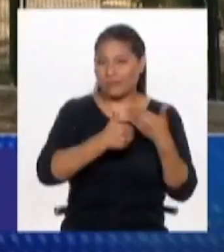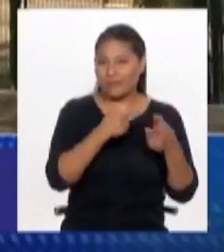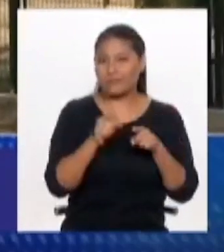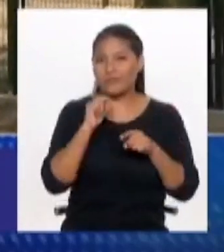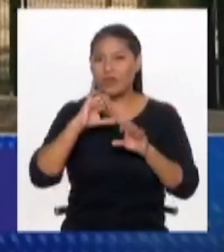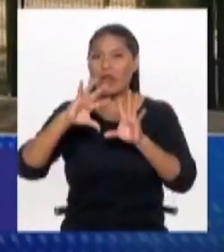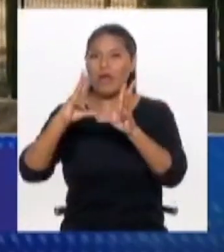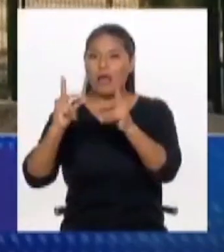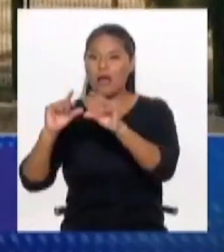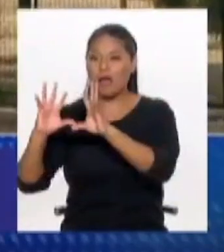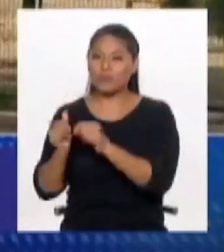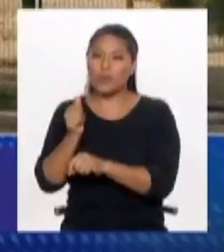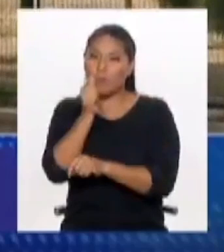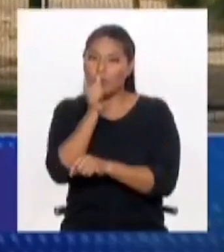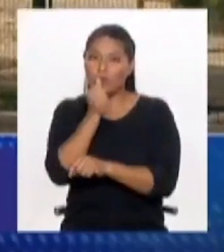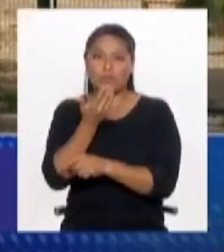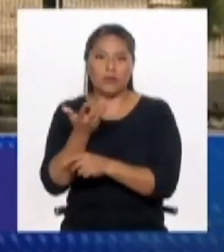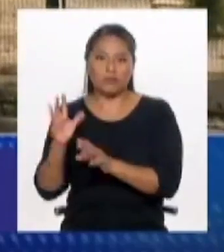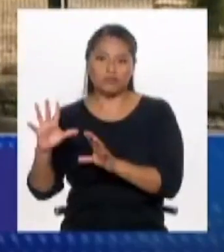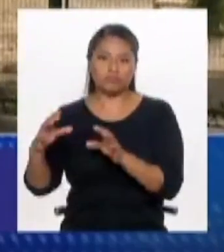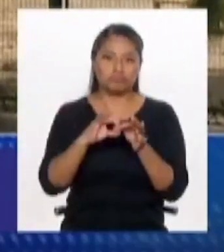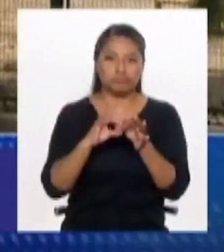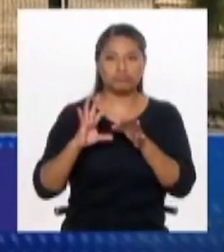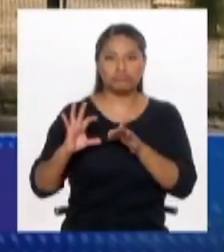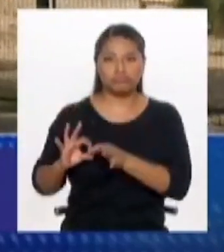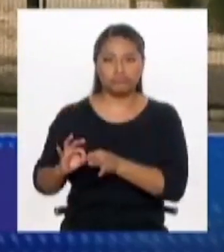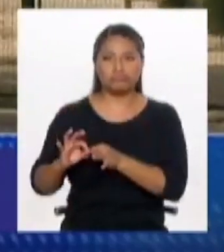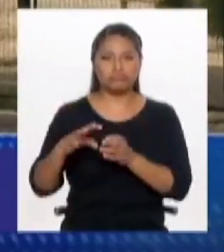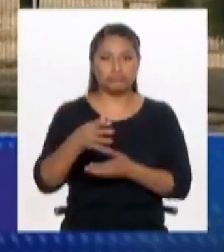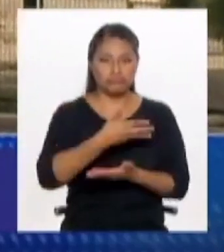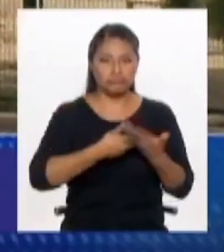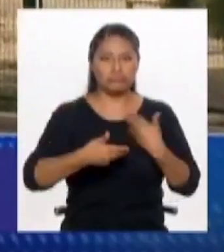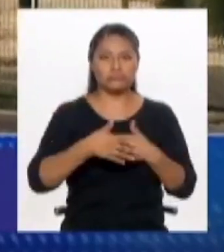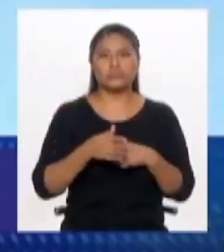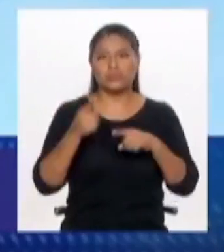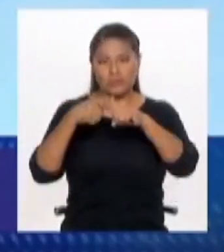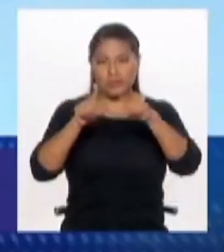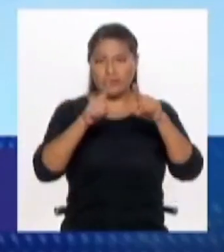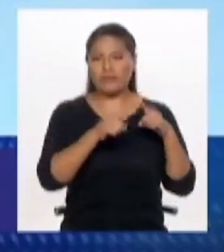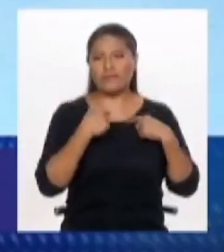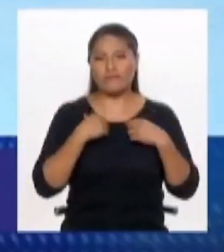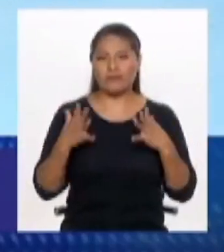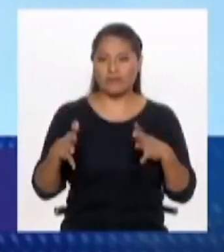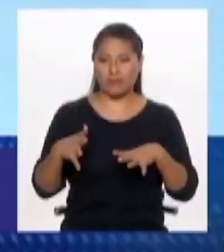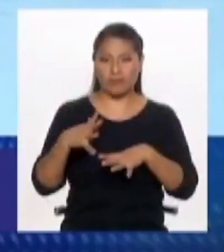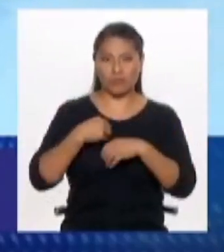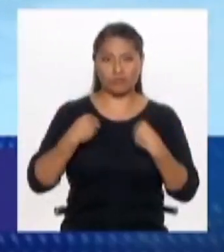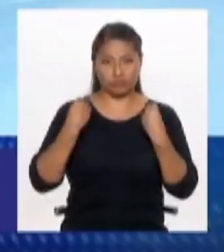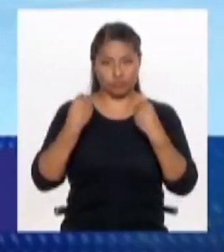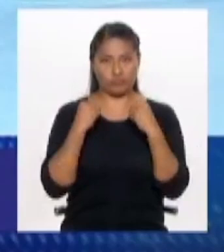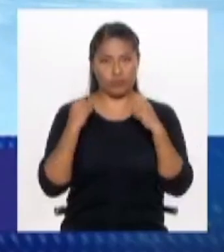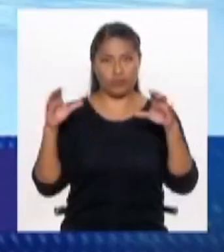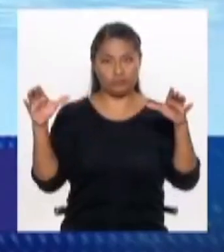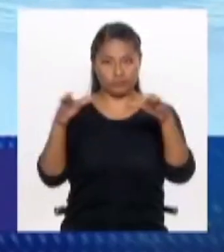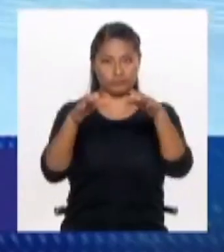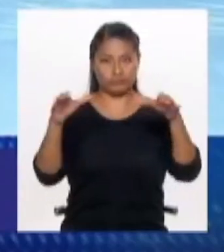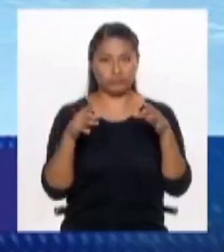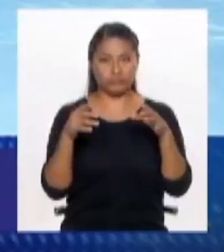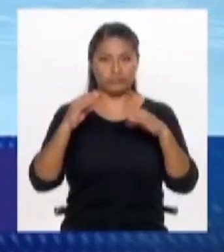asociaciones público-privadas o de lo que sea, varias de estas figuras de poder generar